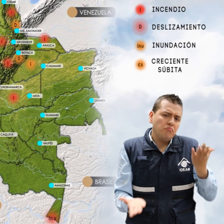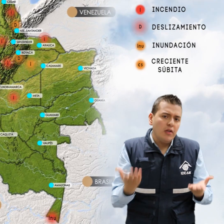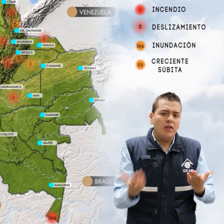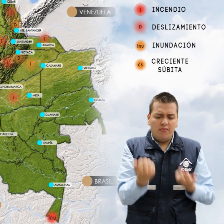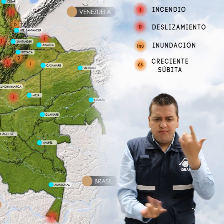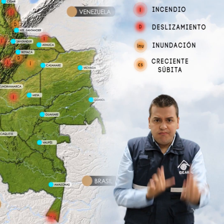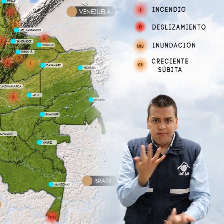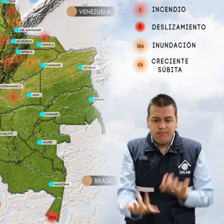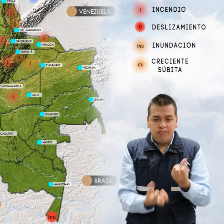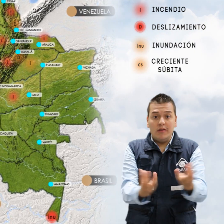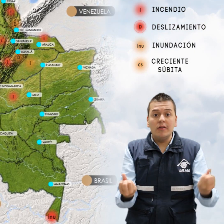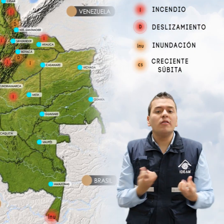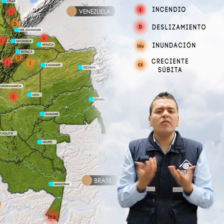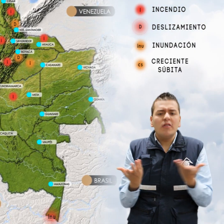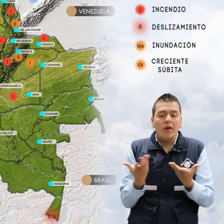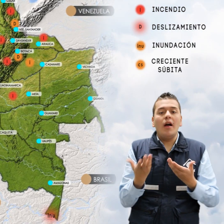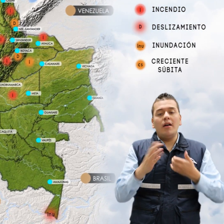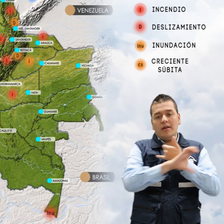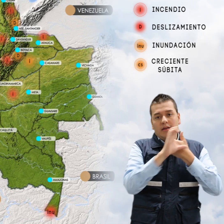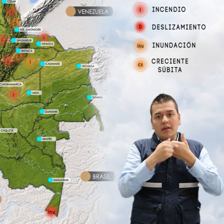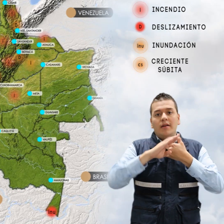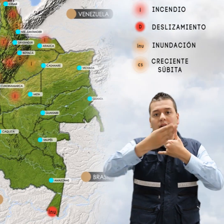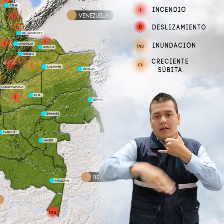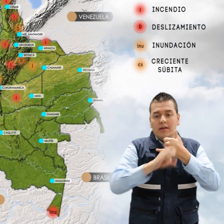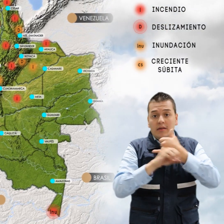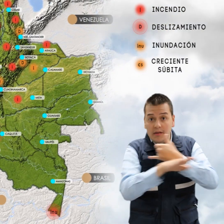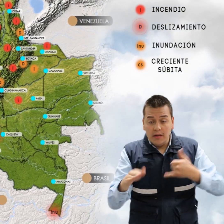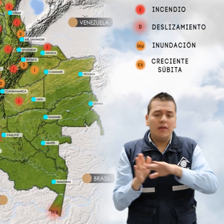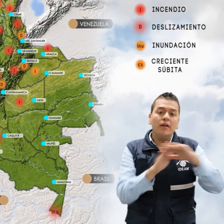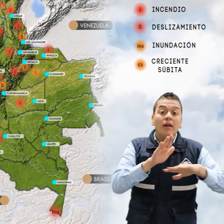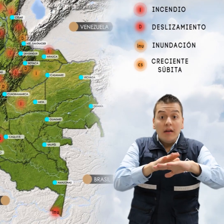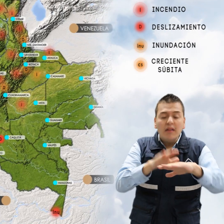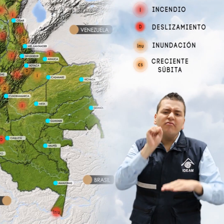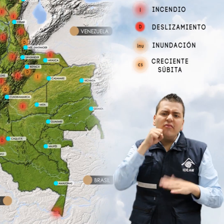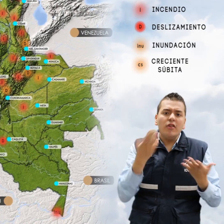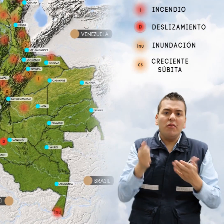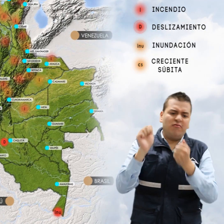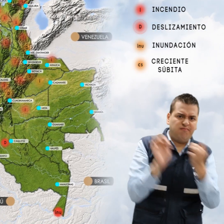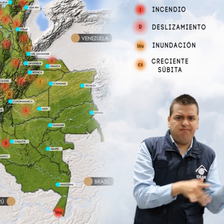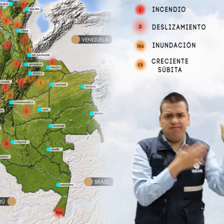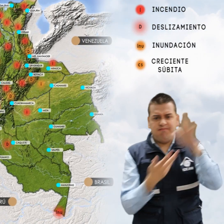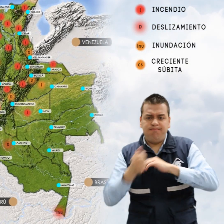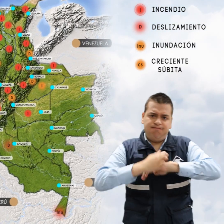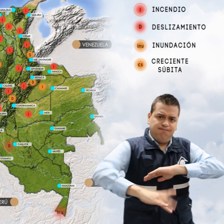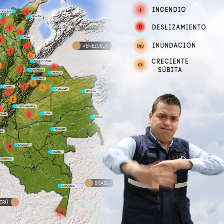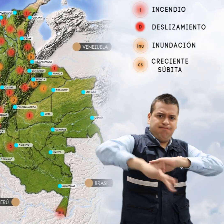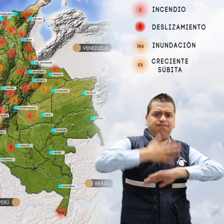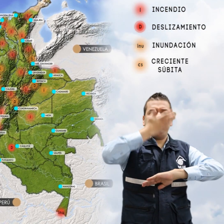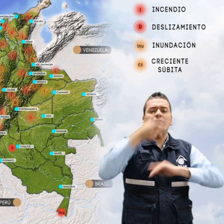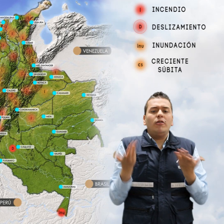incendios en la cobertura vegetal en sectores de las regiones Caribe, Andina y Orinoquía y alerta naranja por oleaje y viento en el Caribe colombiano.